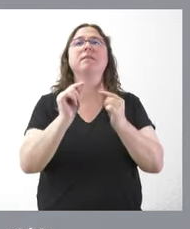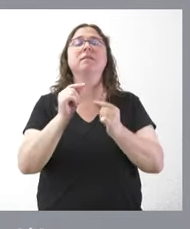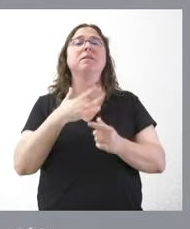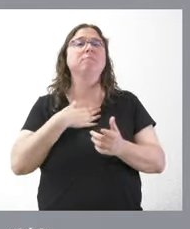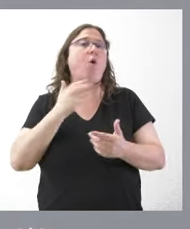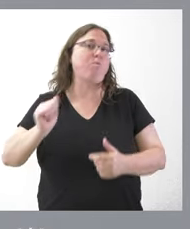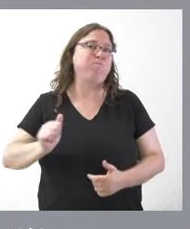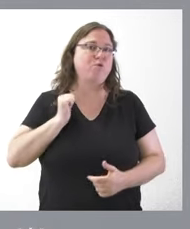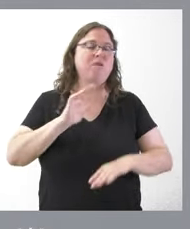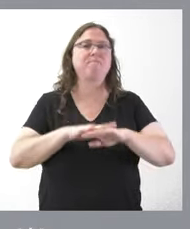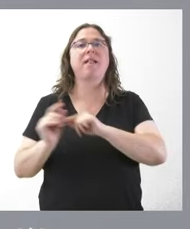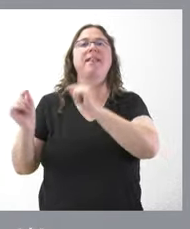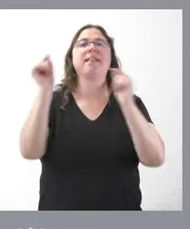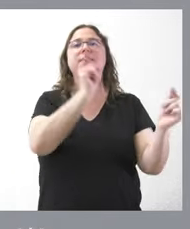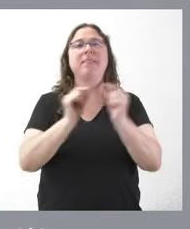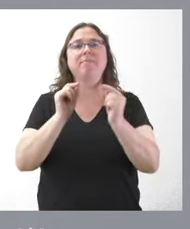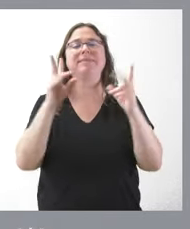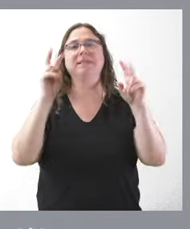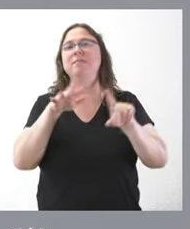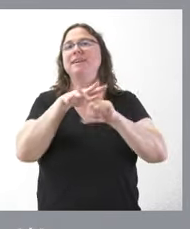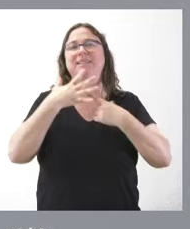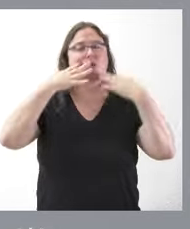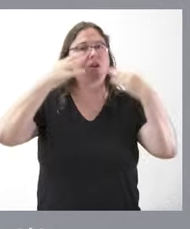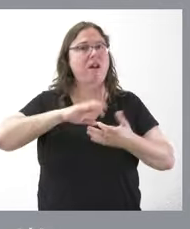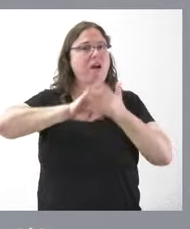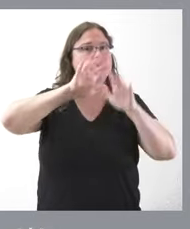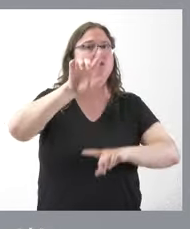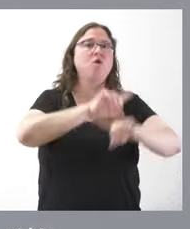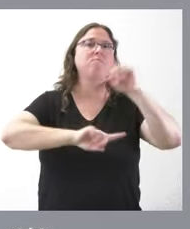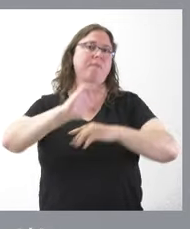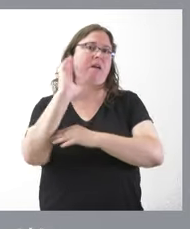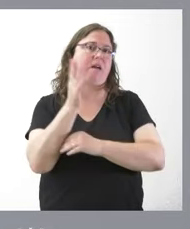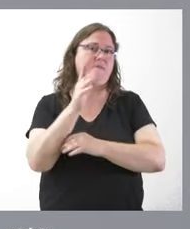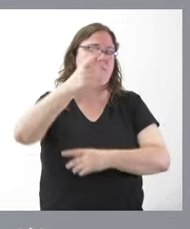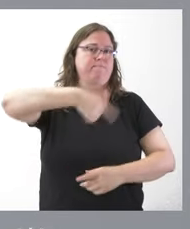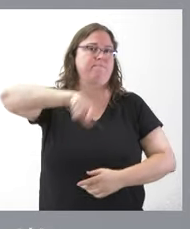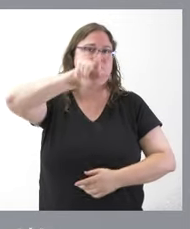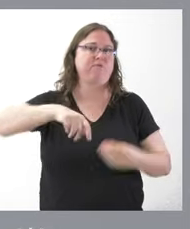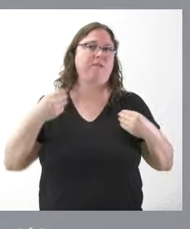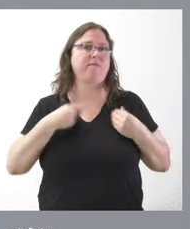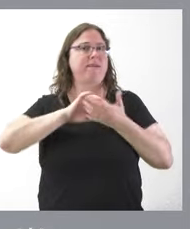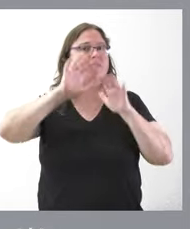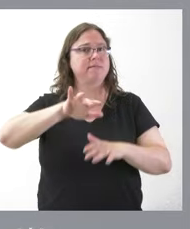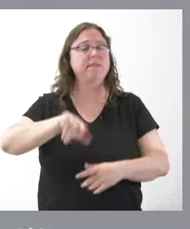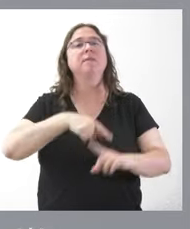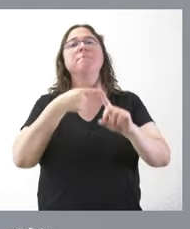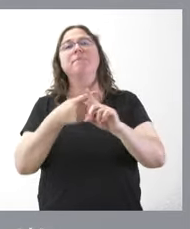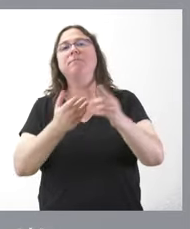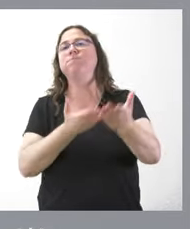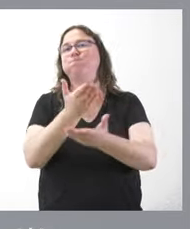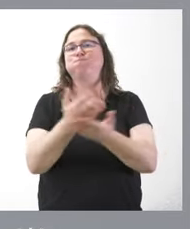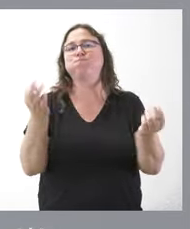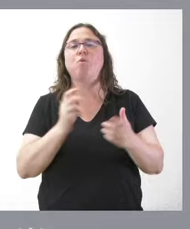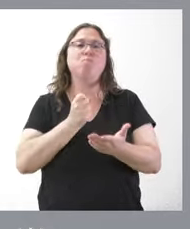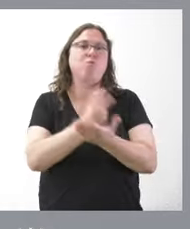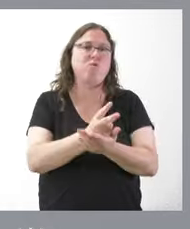oportunidad para debatir sobre la situación real de Castilla y León, sobre los problemas que afectan al conjunto de las personas en esta tierra, así como plantear nuevas